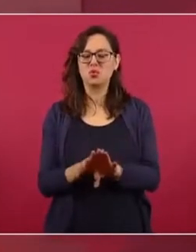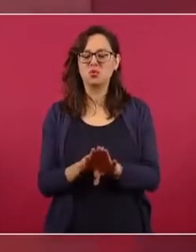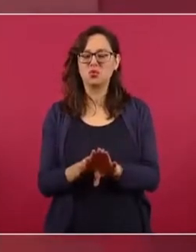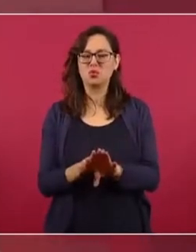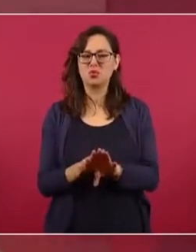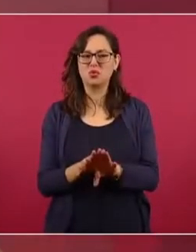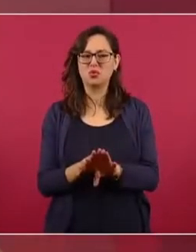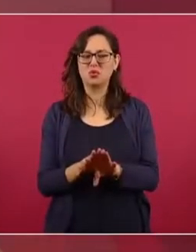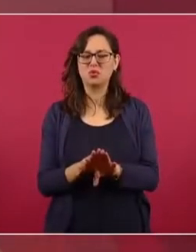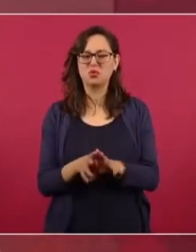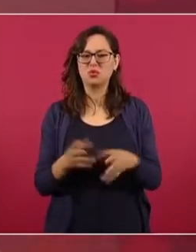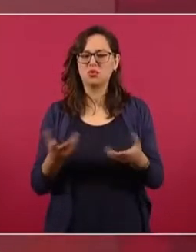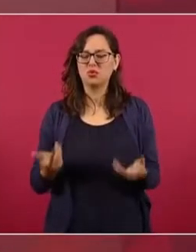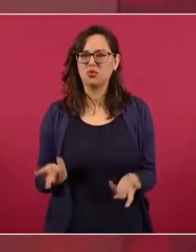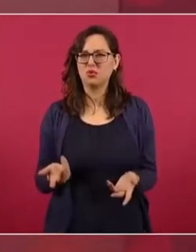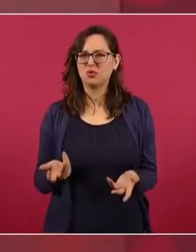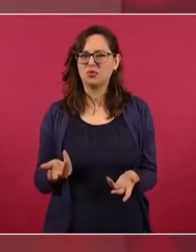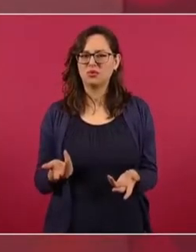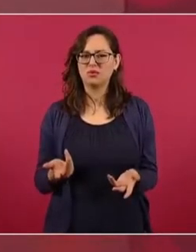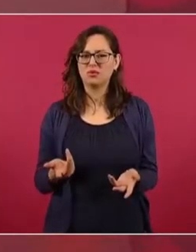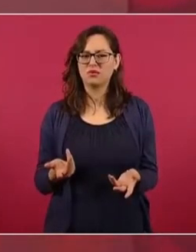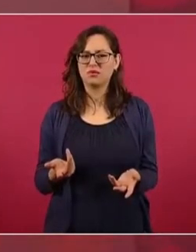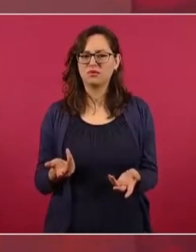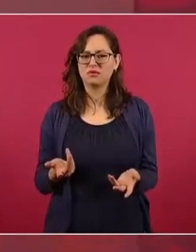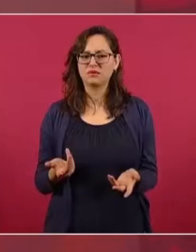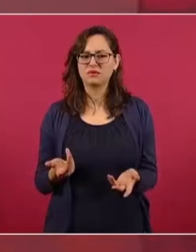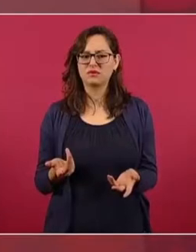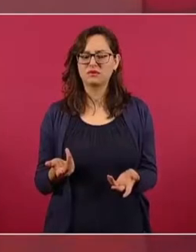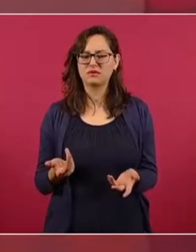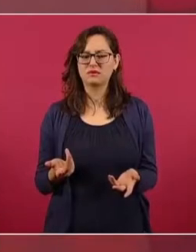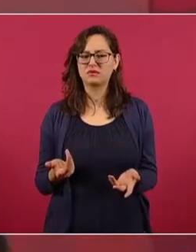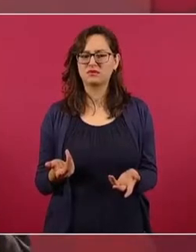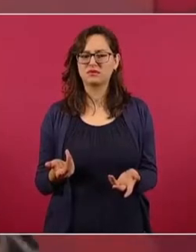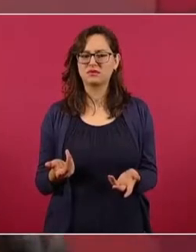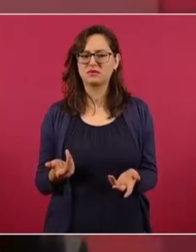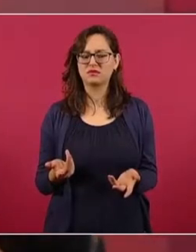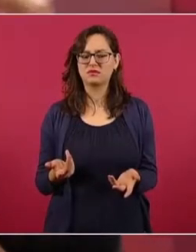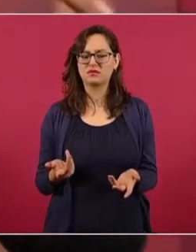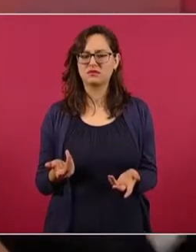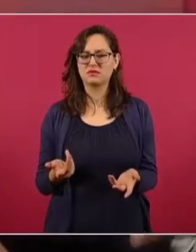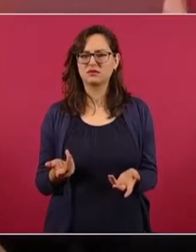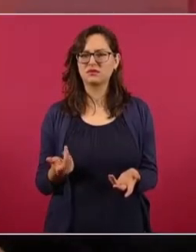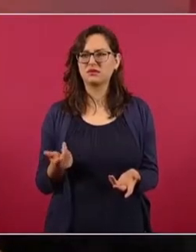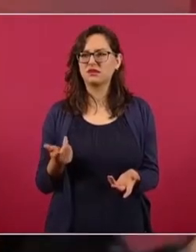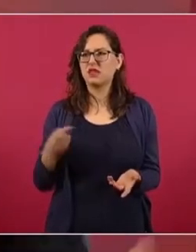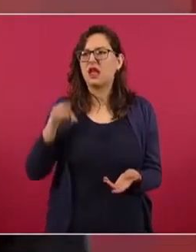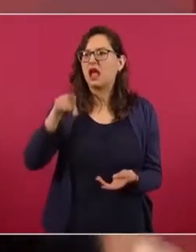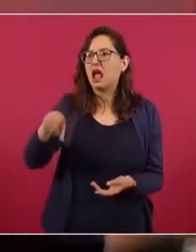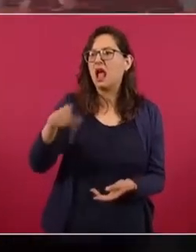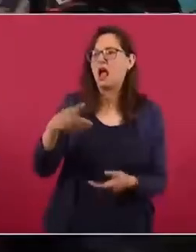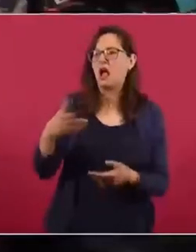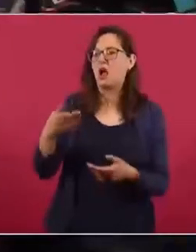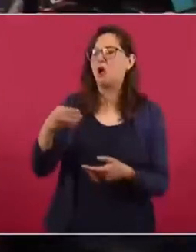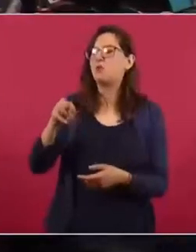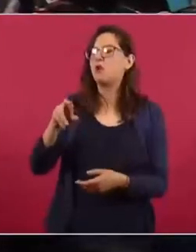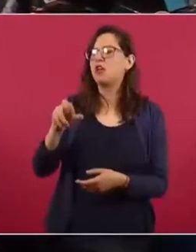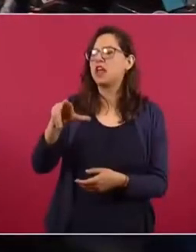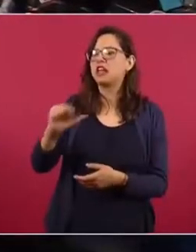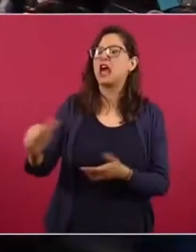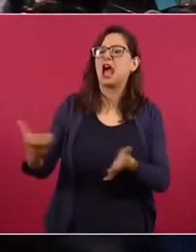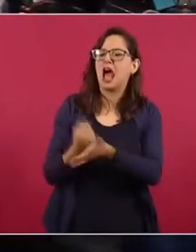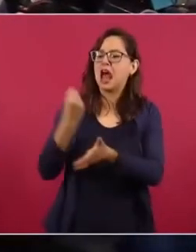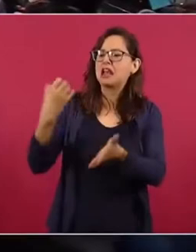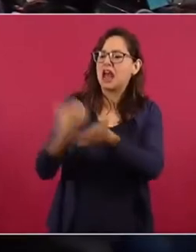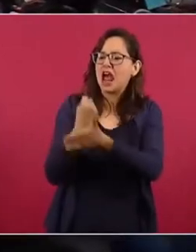de los más pobres, de los más ignorantes.